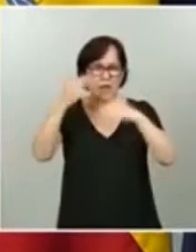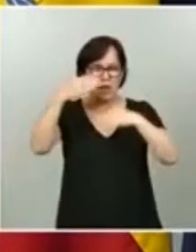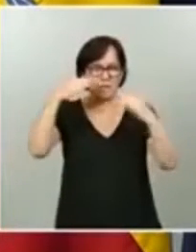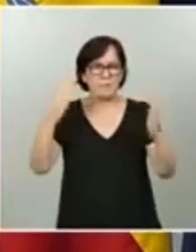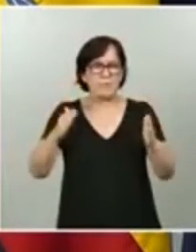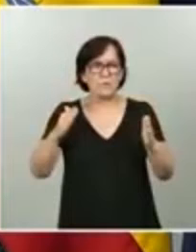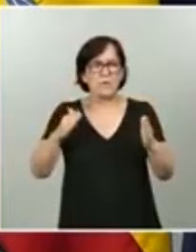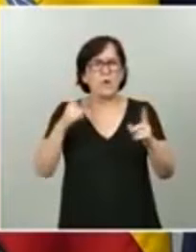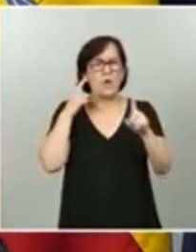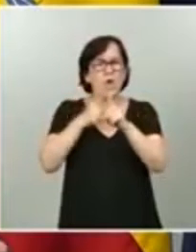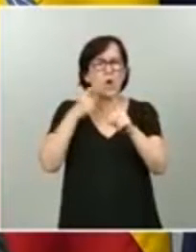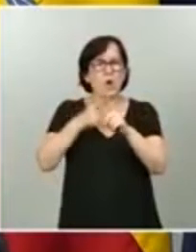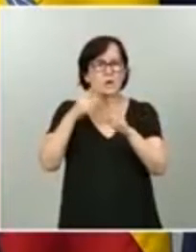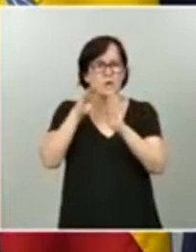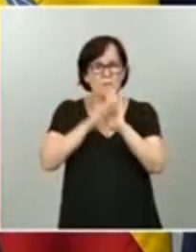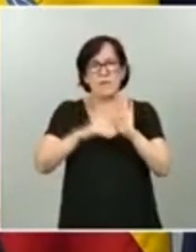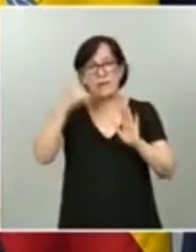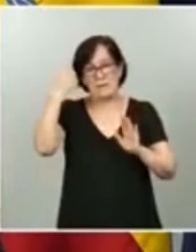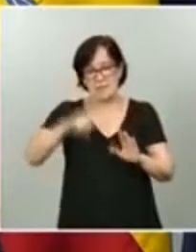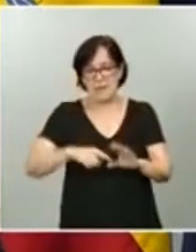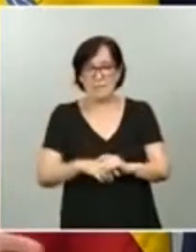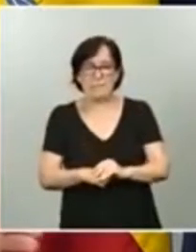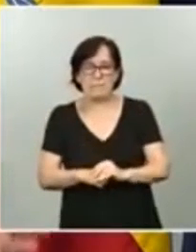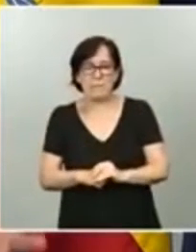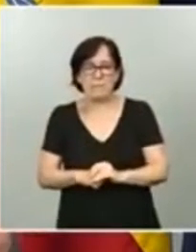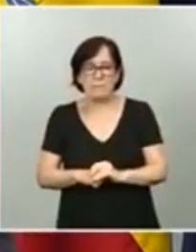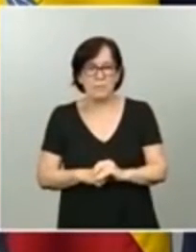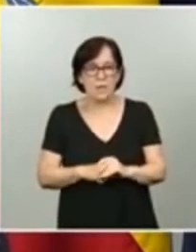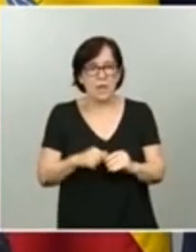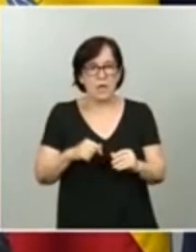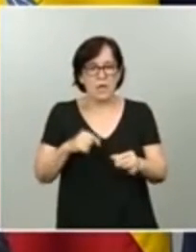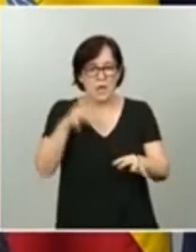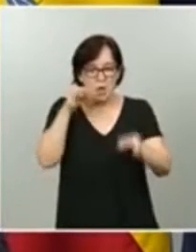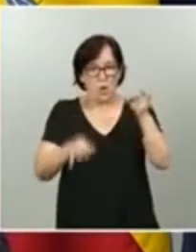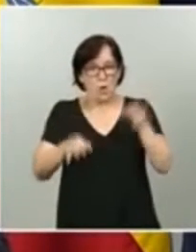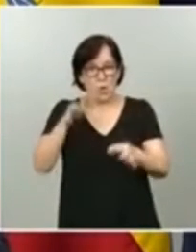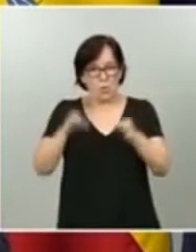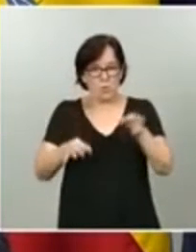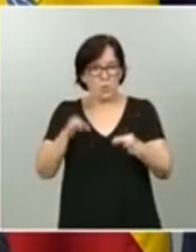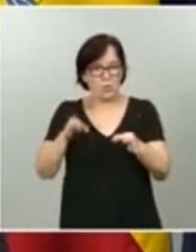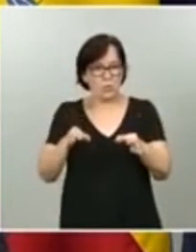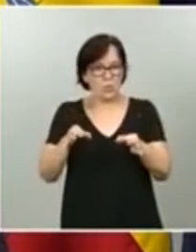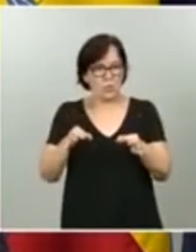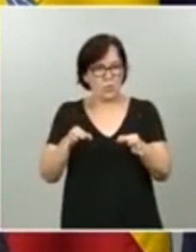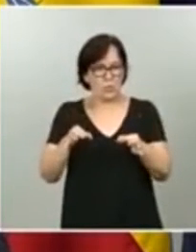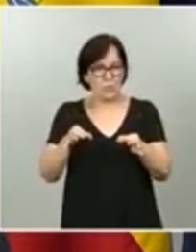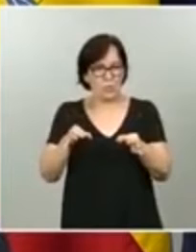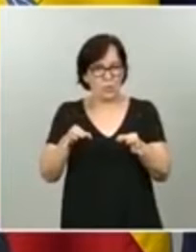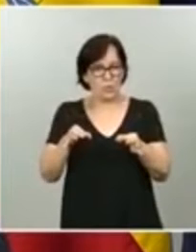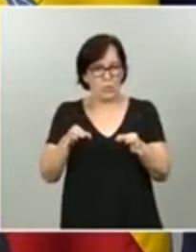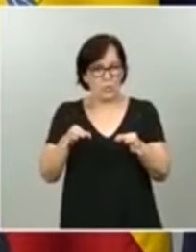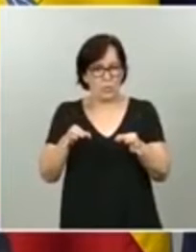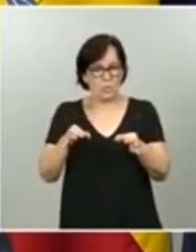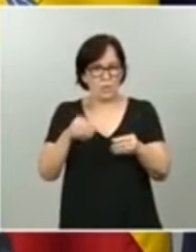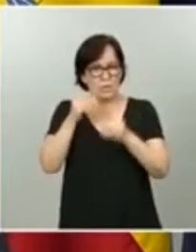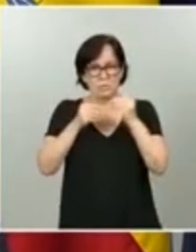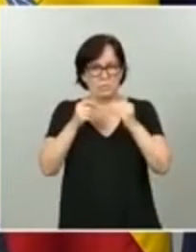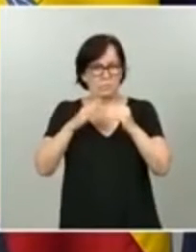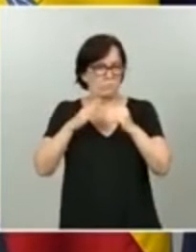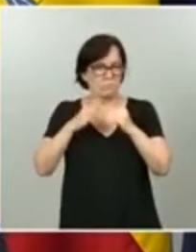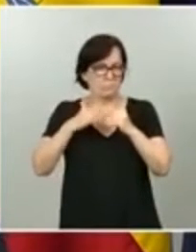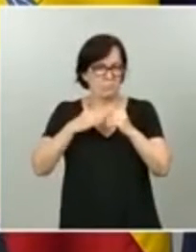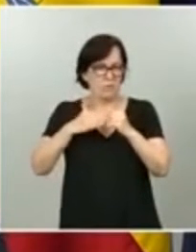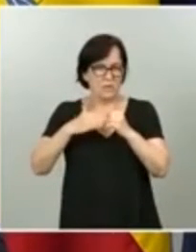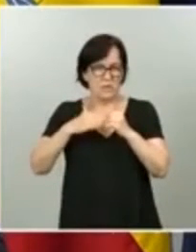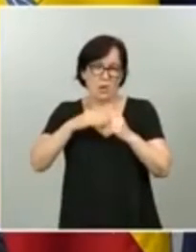objetivos determinados. Como sabemos, la justicia ha estado también a una baja actuación, fruto